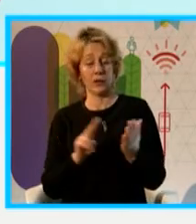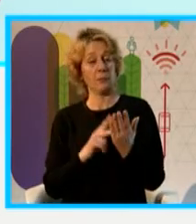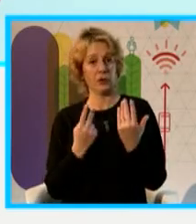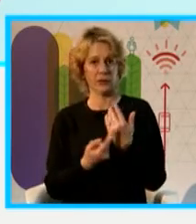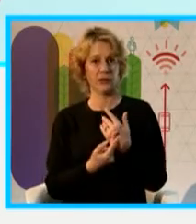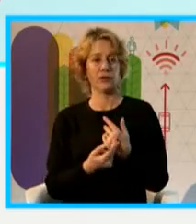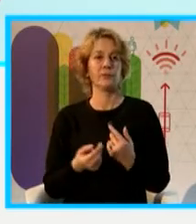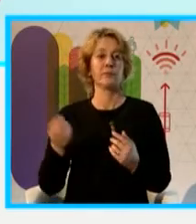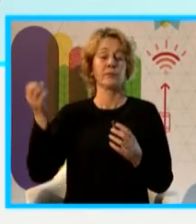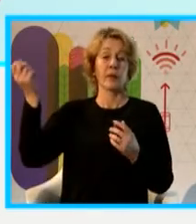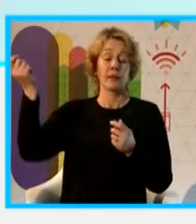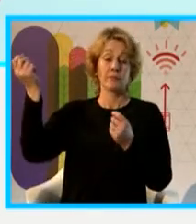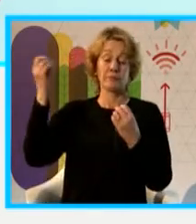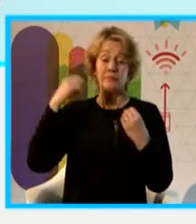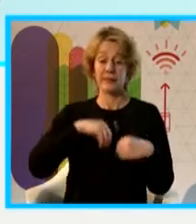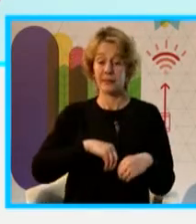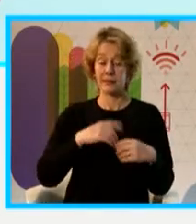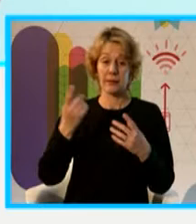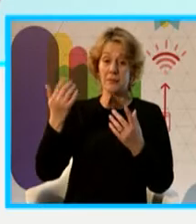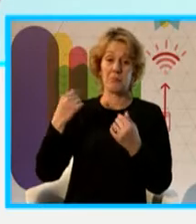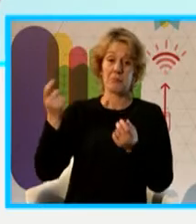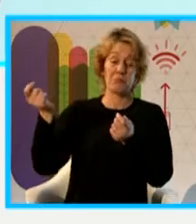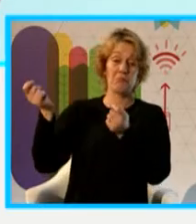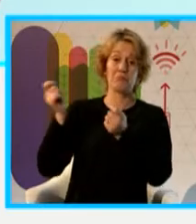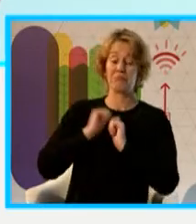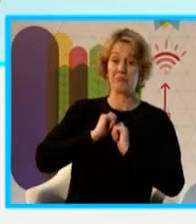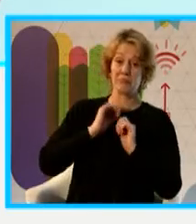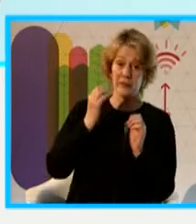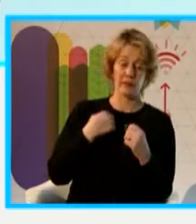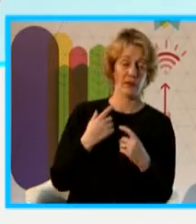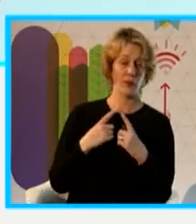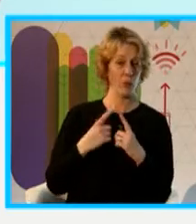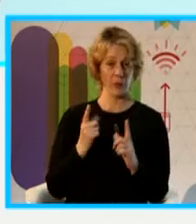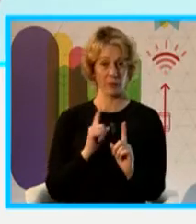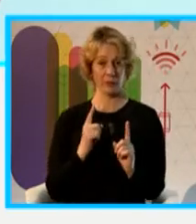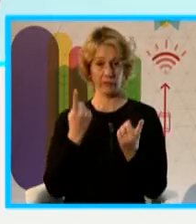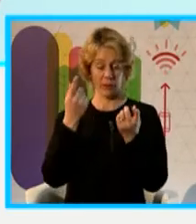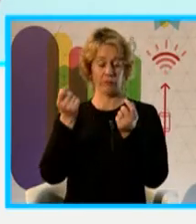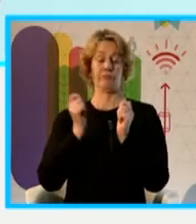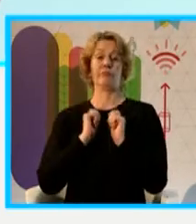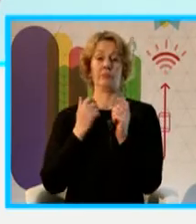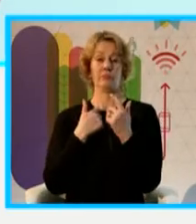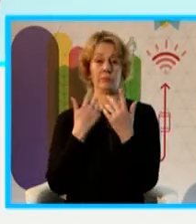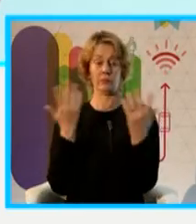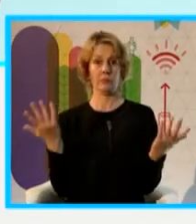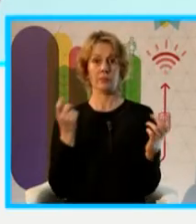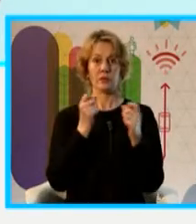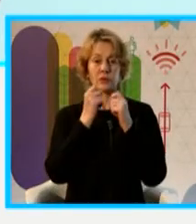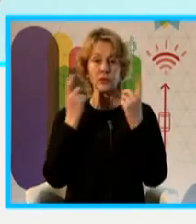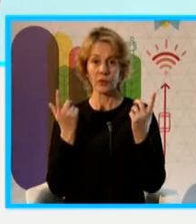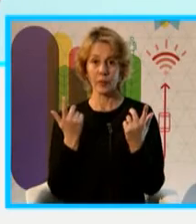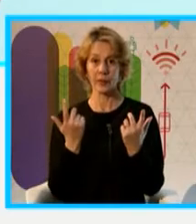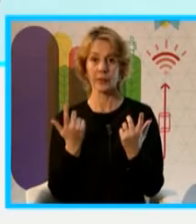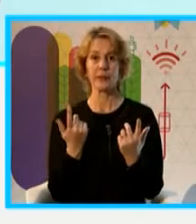Vino de regalo porque no lo estábamos esperando. algo que también era